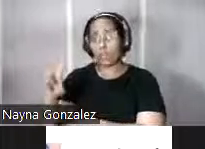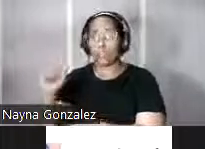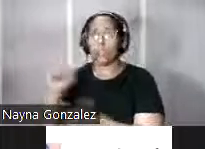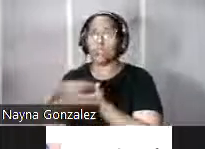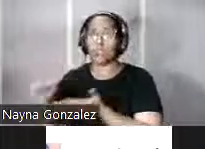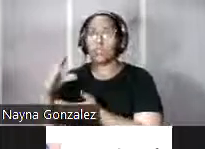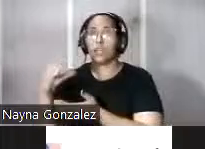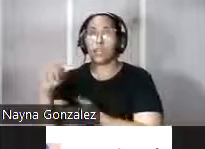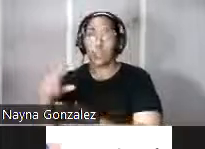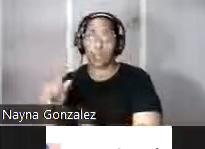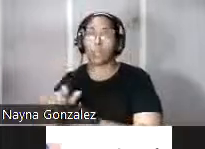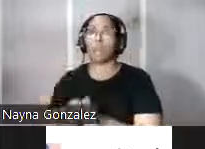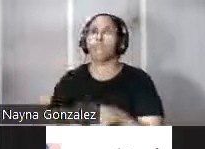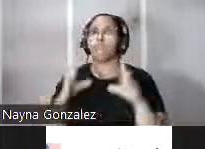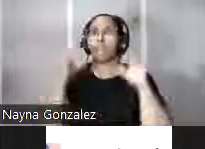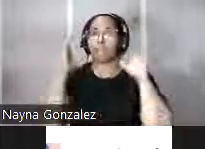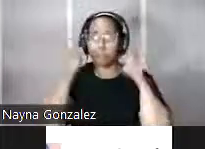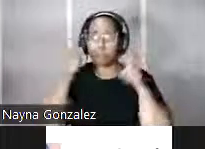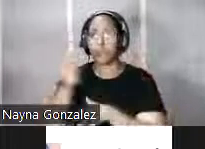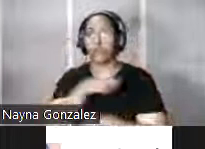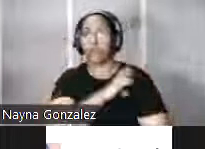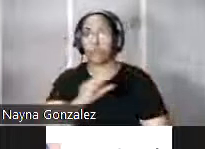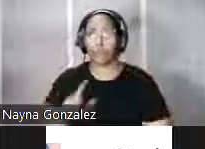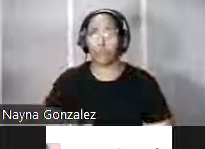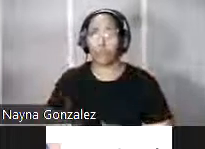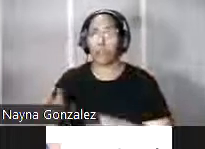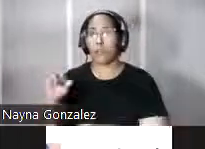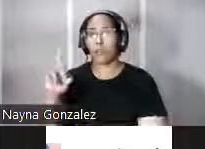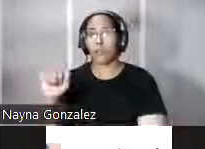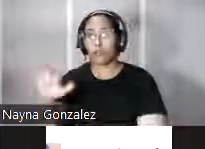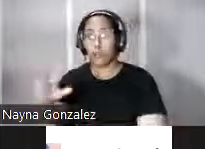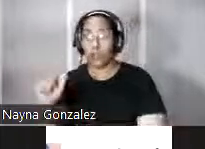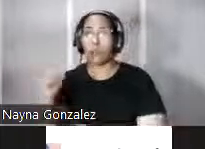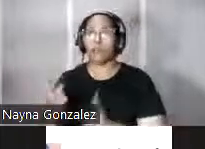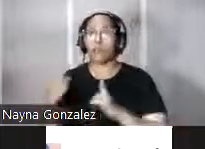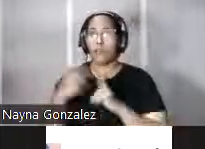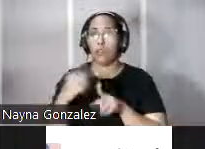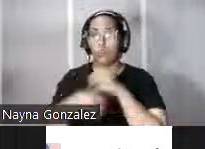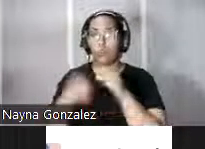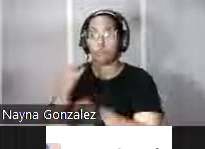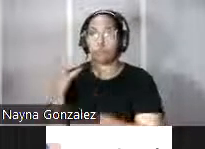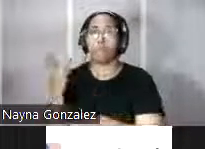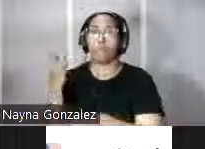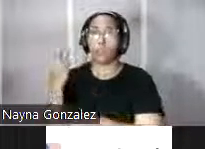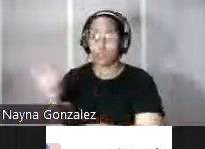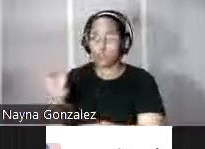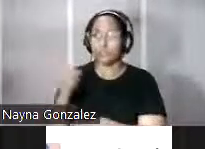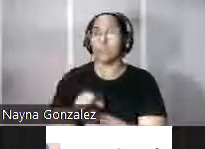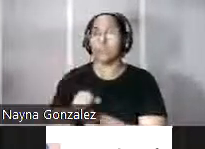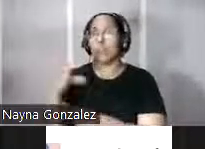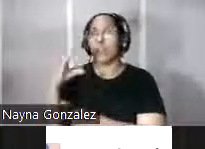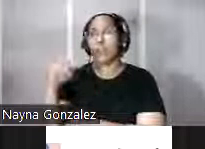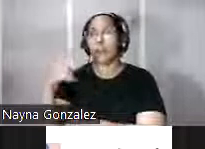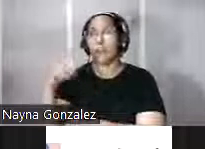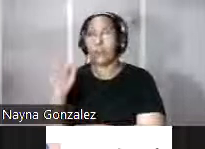del tesoro real y en el almacén de municiones y pretrechos de guerra hasta que a mediados del siglo XVII se convirtió en la Capitanía General